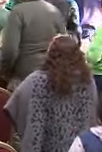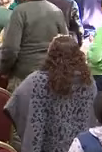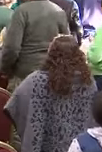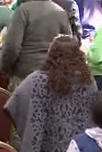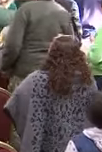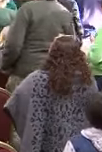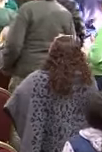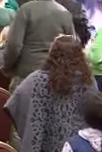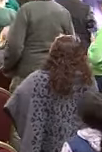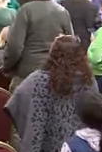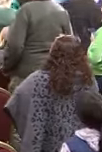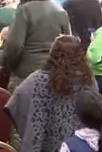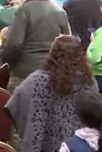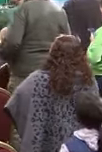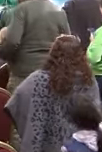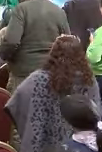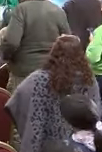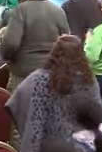nacional mexicano